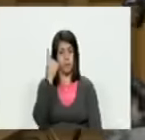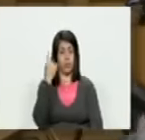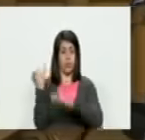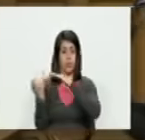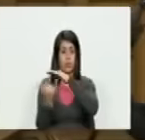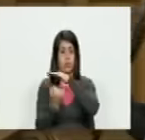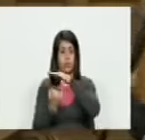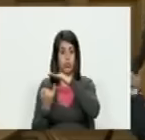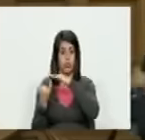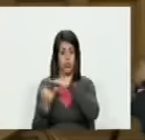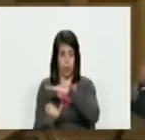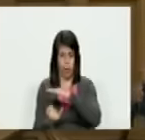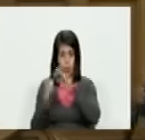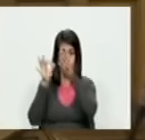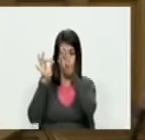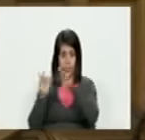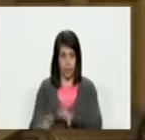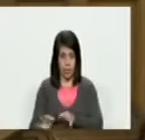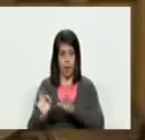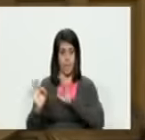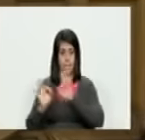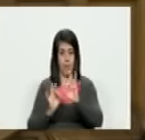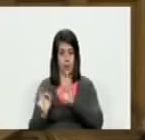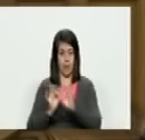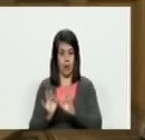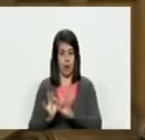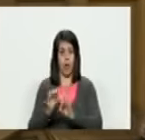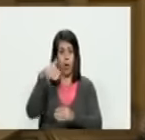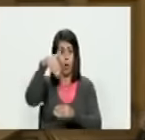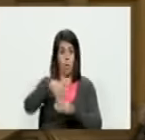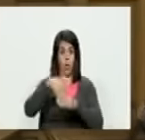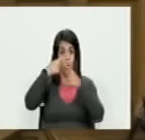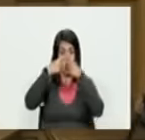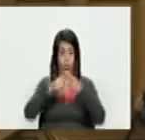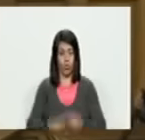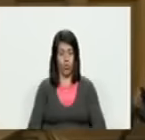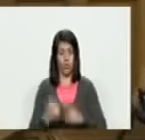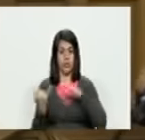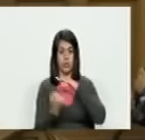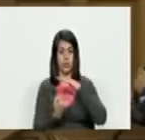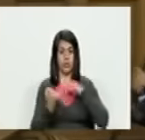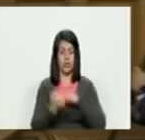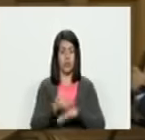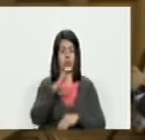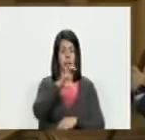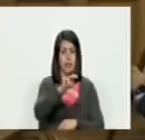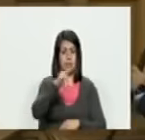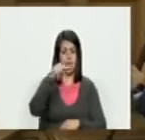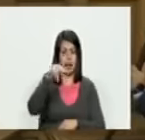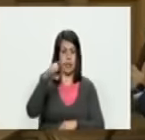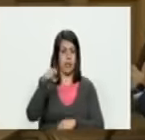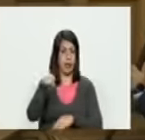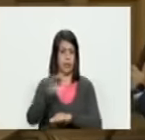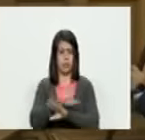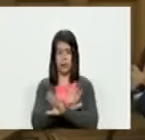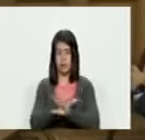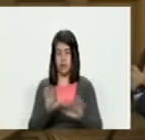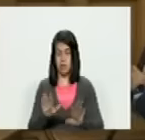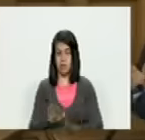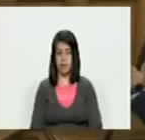institución está constitucionalmente capacitada para contar los votos y esa institución es el consejo nacional electoral